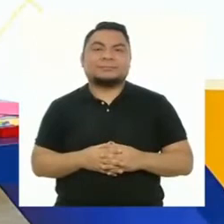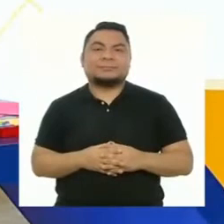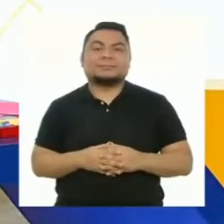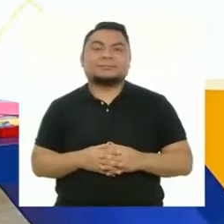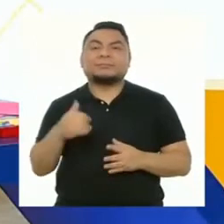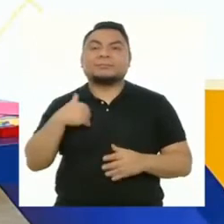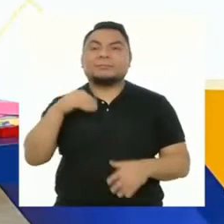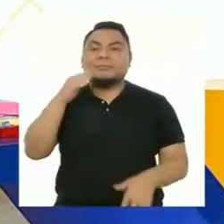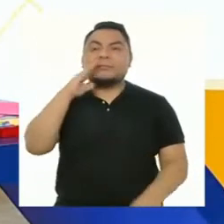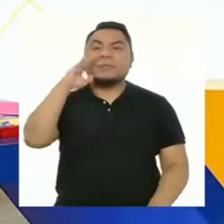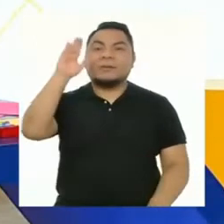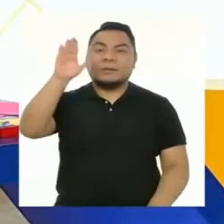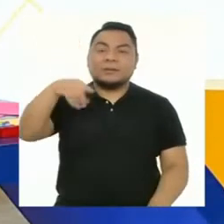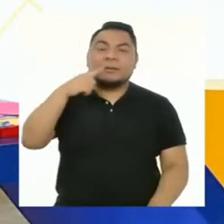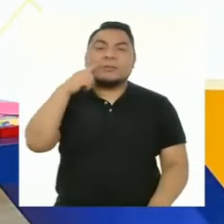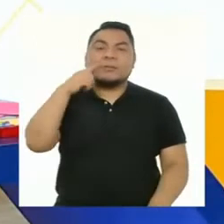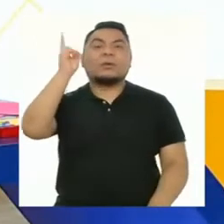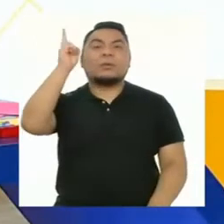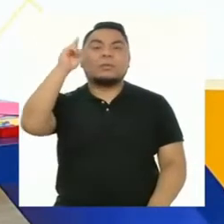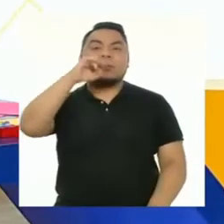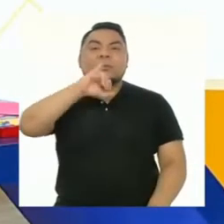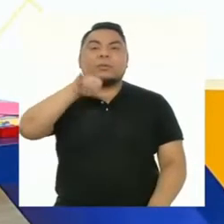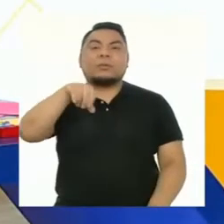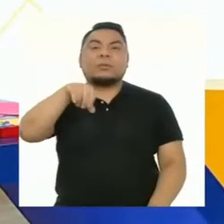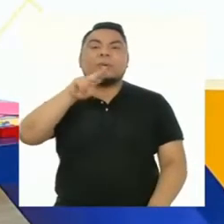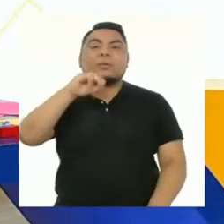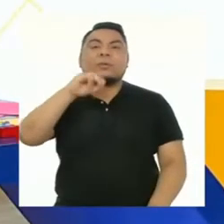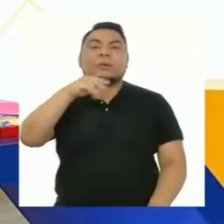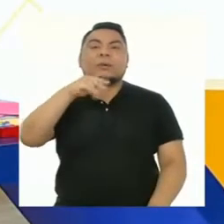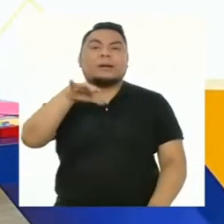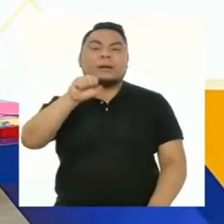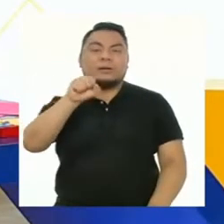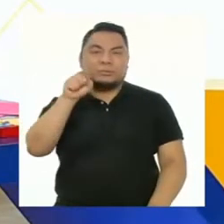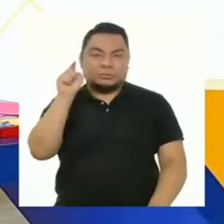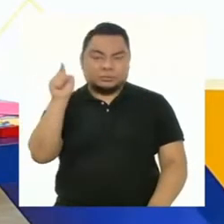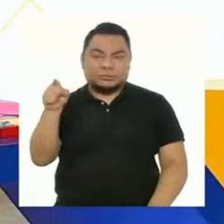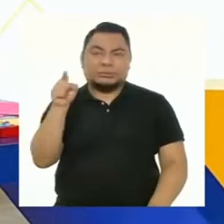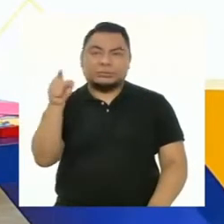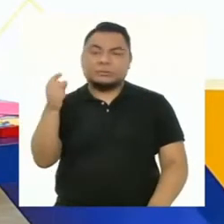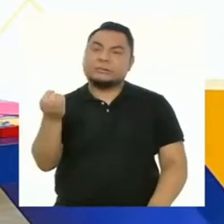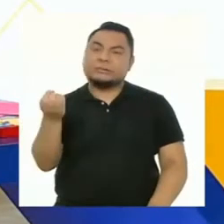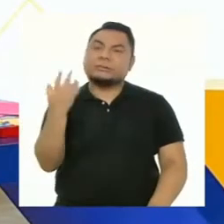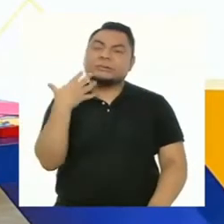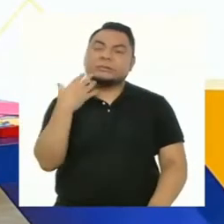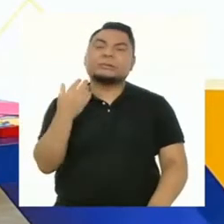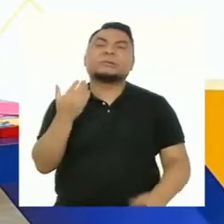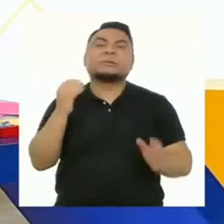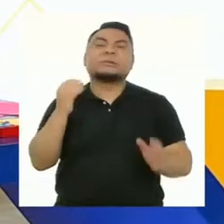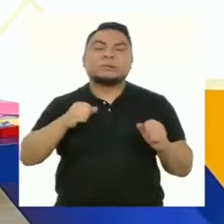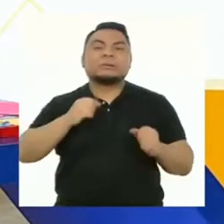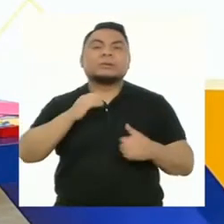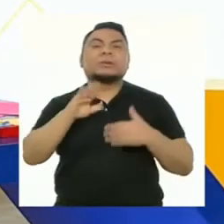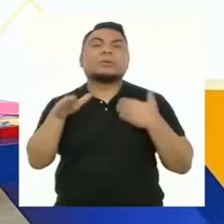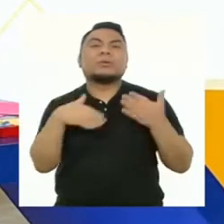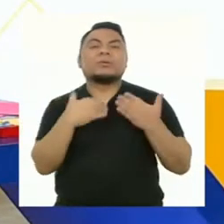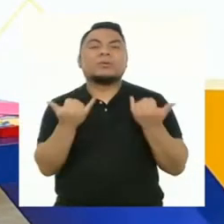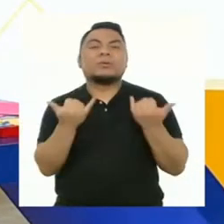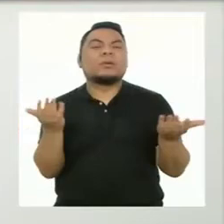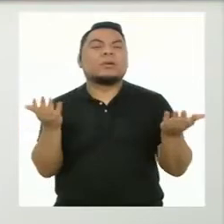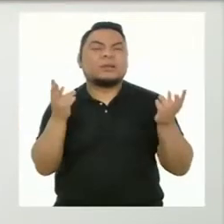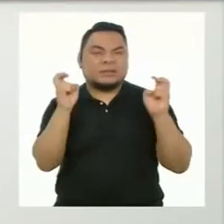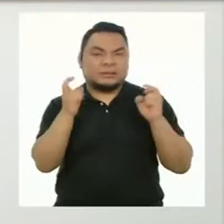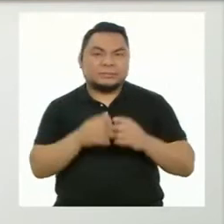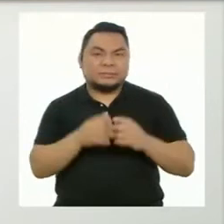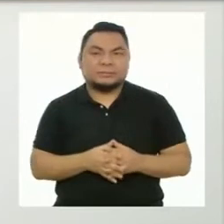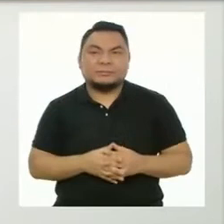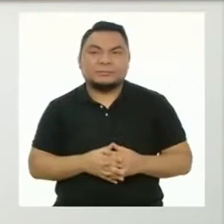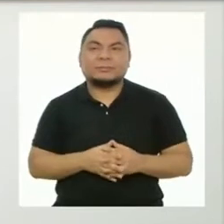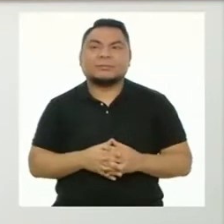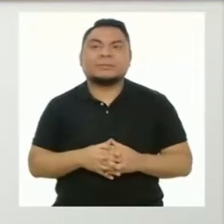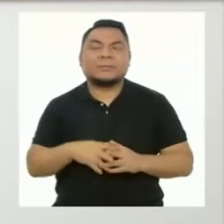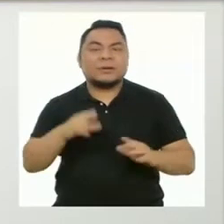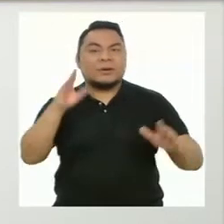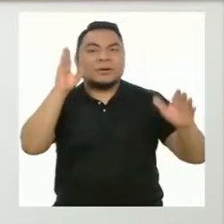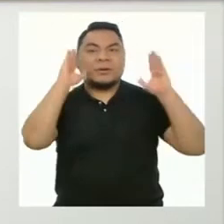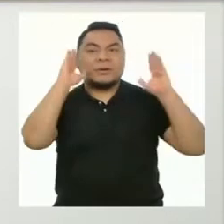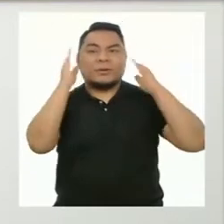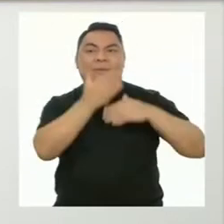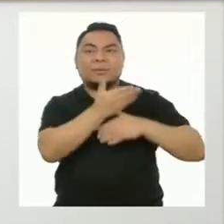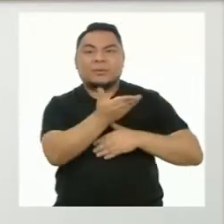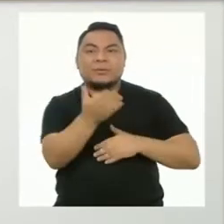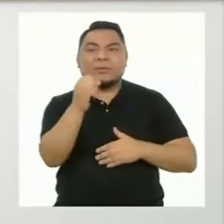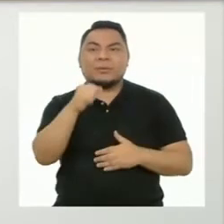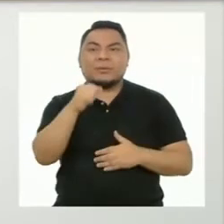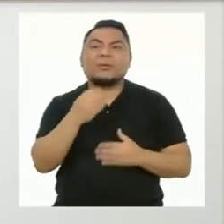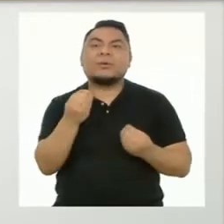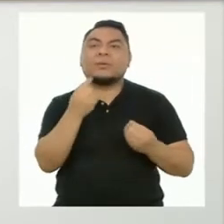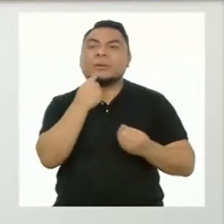Voy a llamar de una vez al profesor Juan Carlos Ancajima para que nos guíe en la actividad de hoy. ¿Qué tal, chicas y